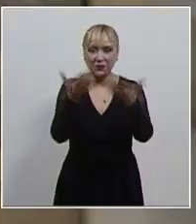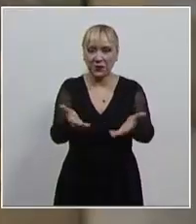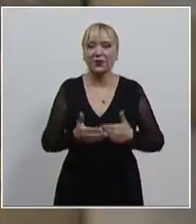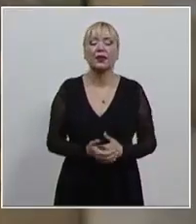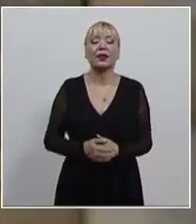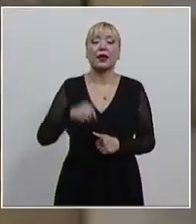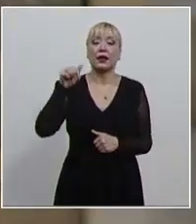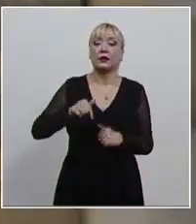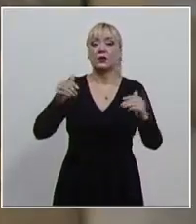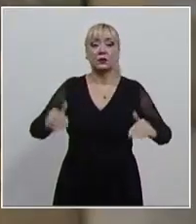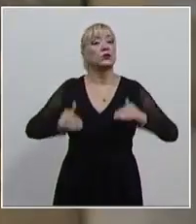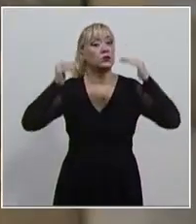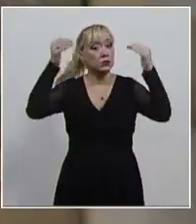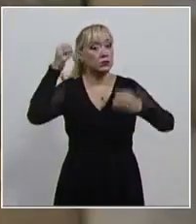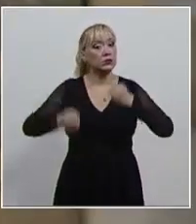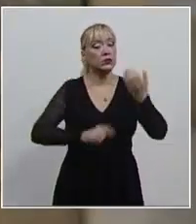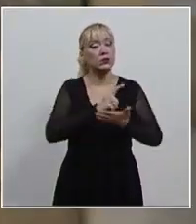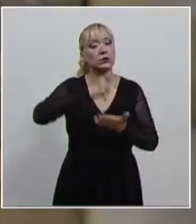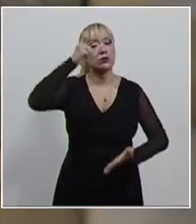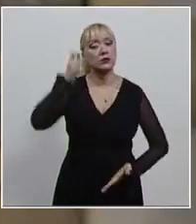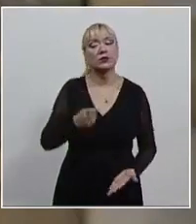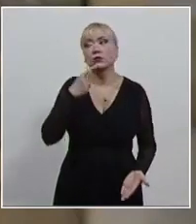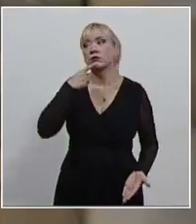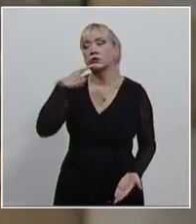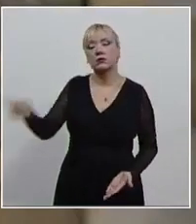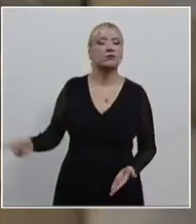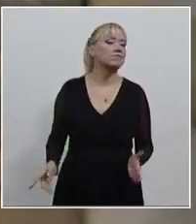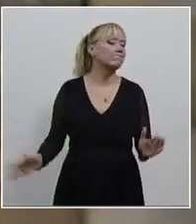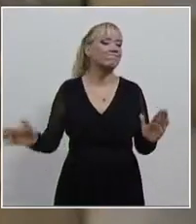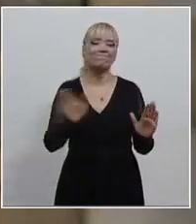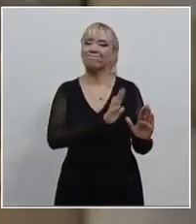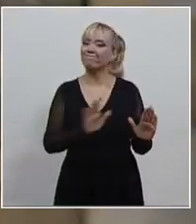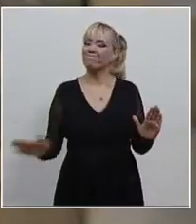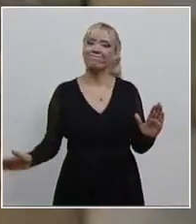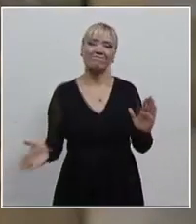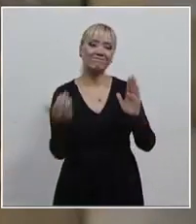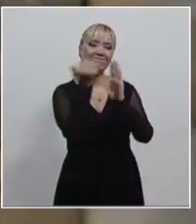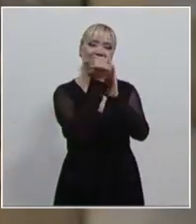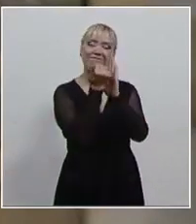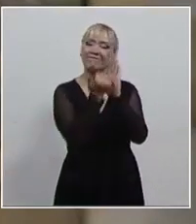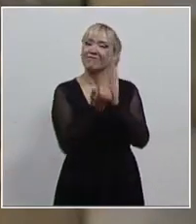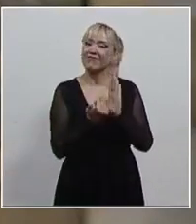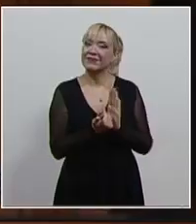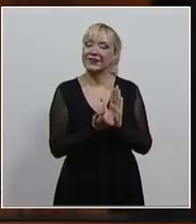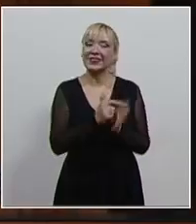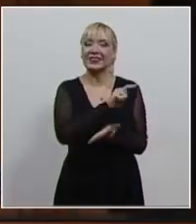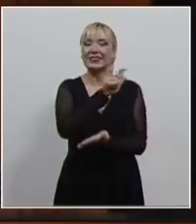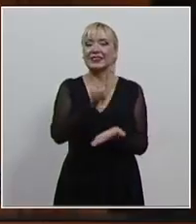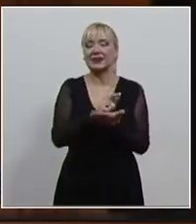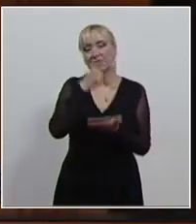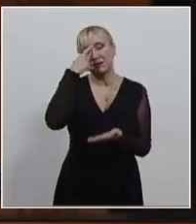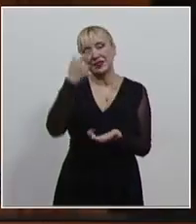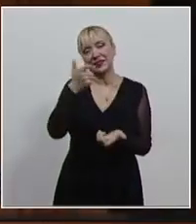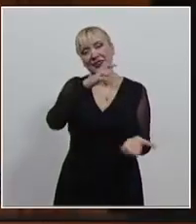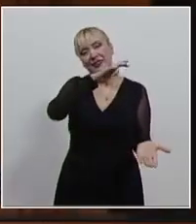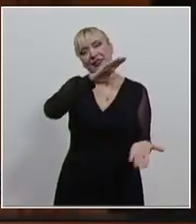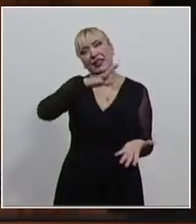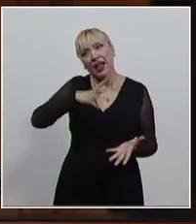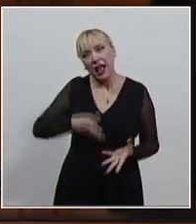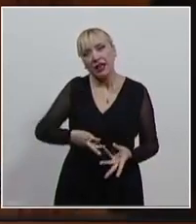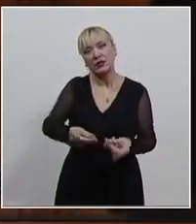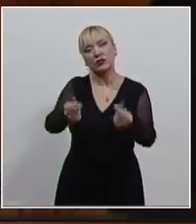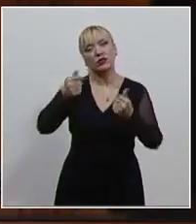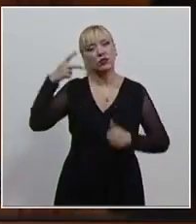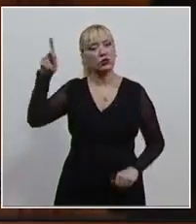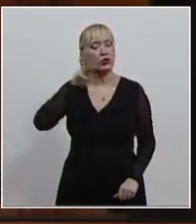Pleno de la Suprema Corte de Justicia declaró la invalidez de diversas disposiciones de leyes de ingresos de municipios